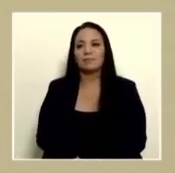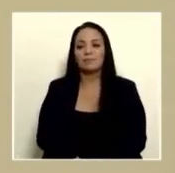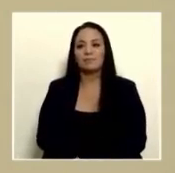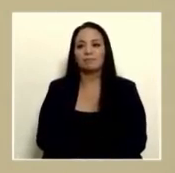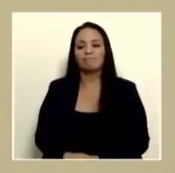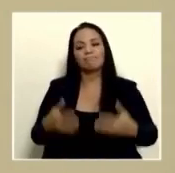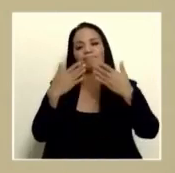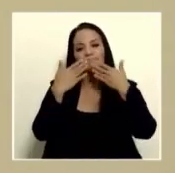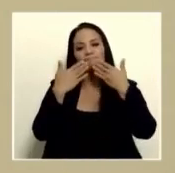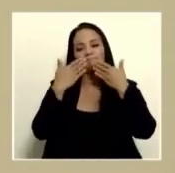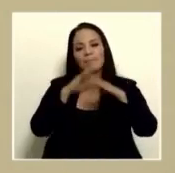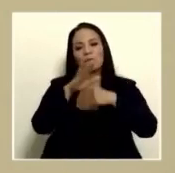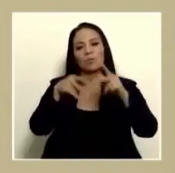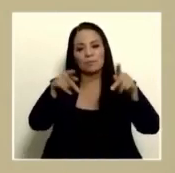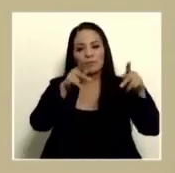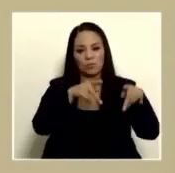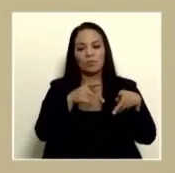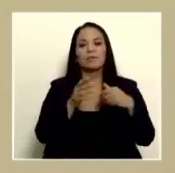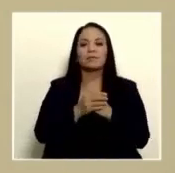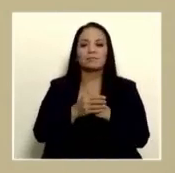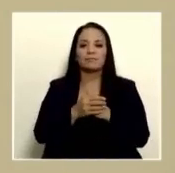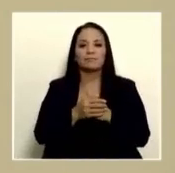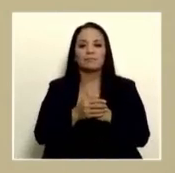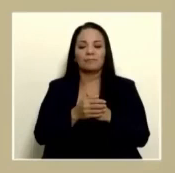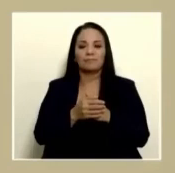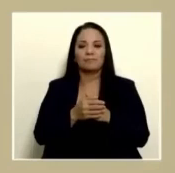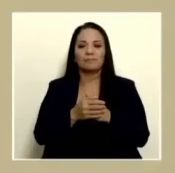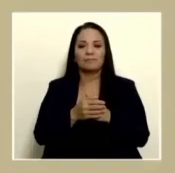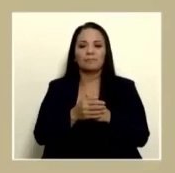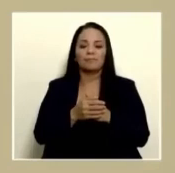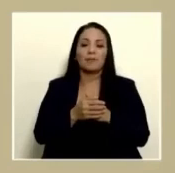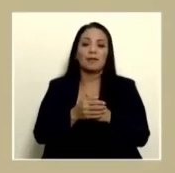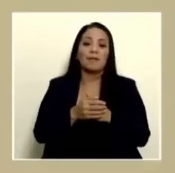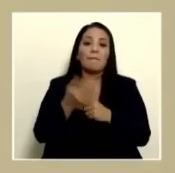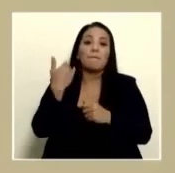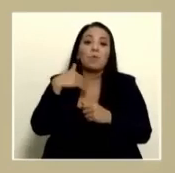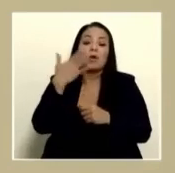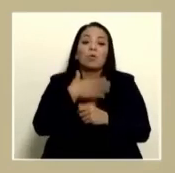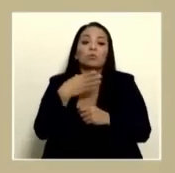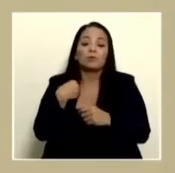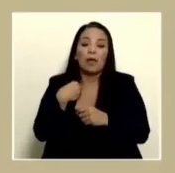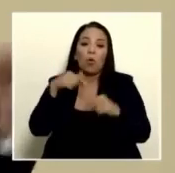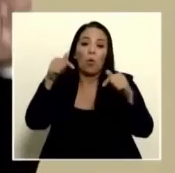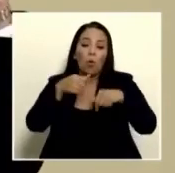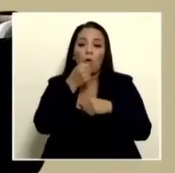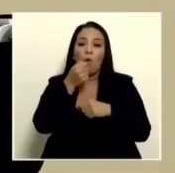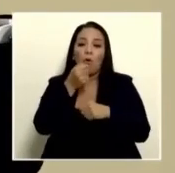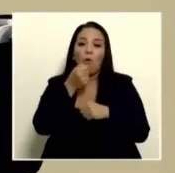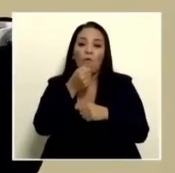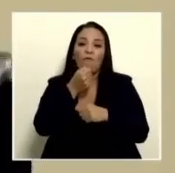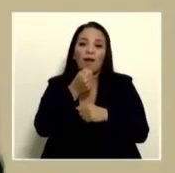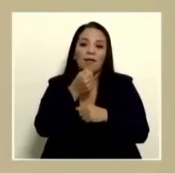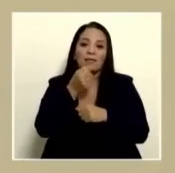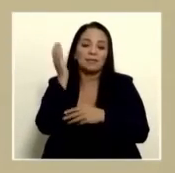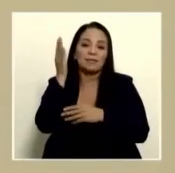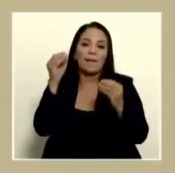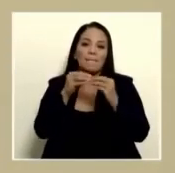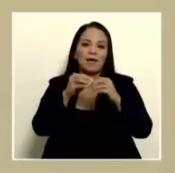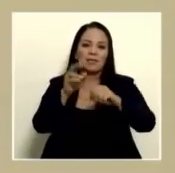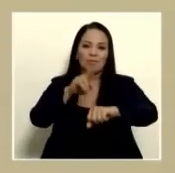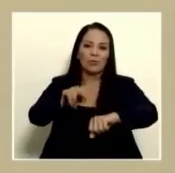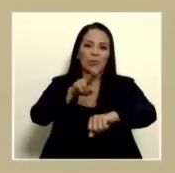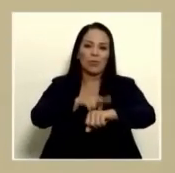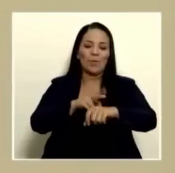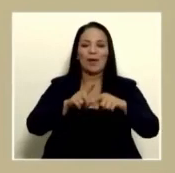les agradezco mucho a todas las personas que se sintonizaron me hubiera gustado tener una conferencia de prensa más normal pero